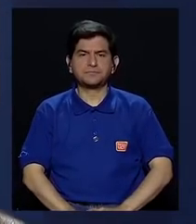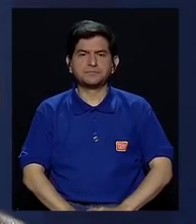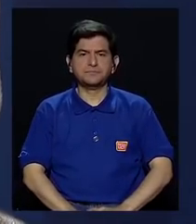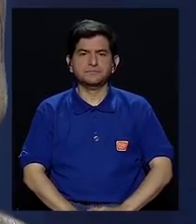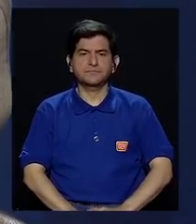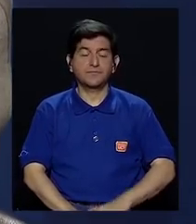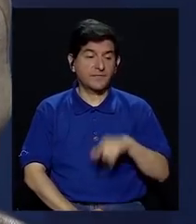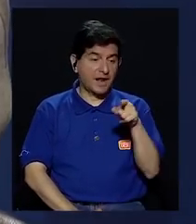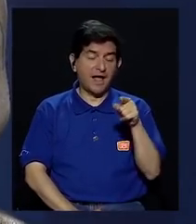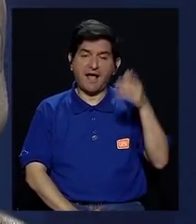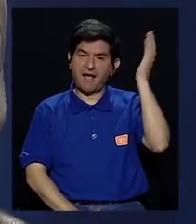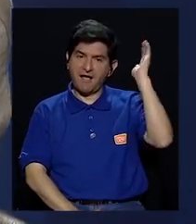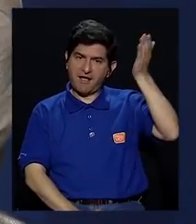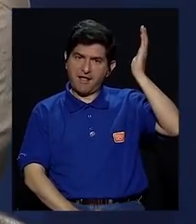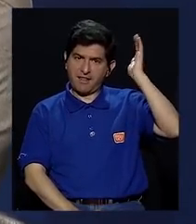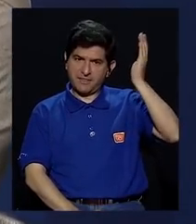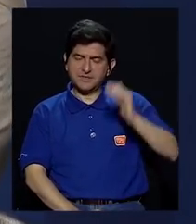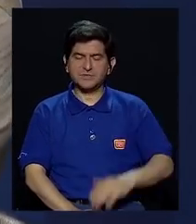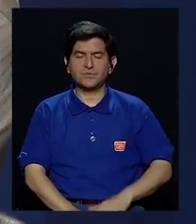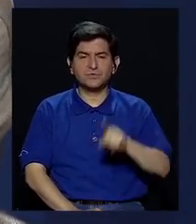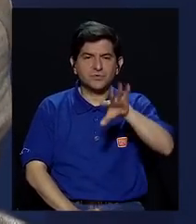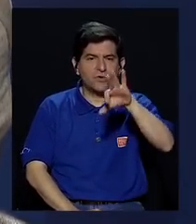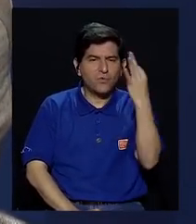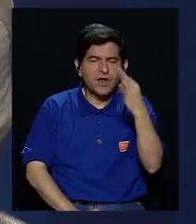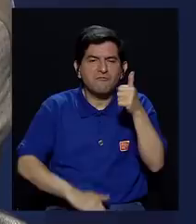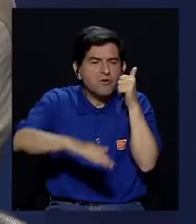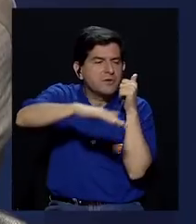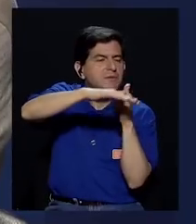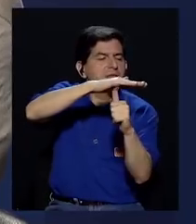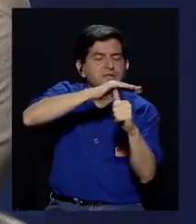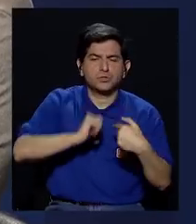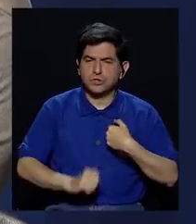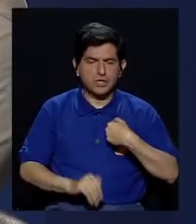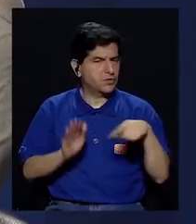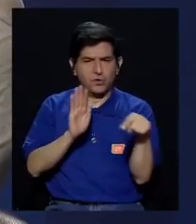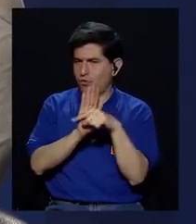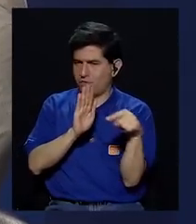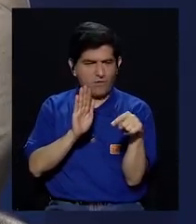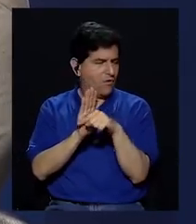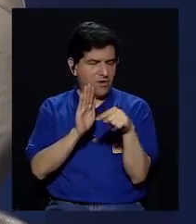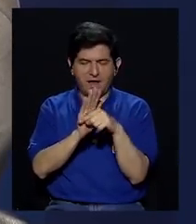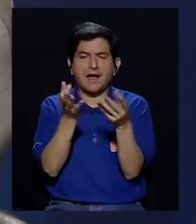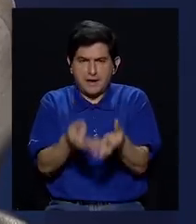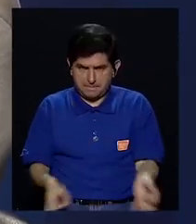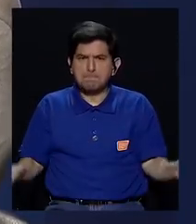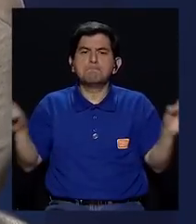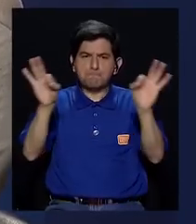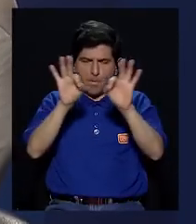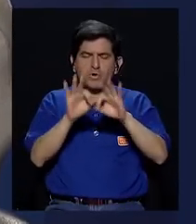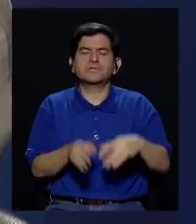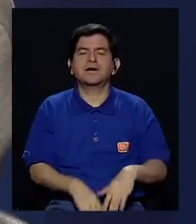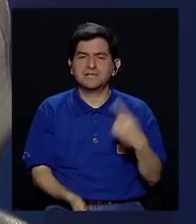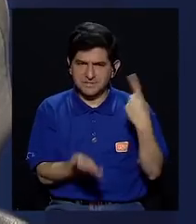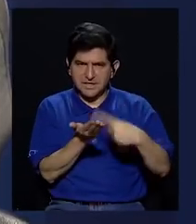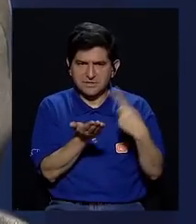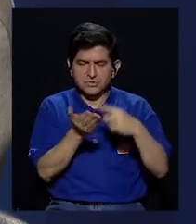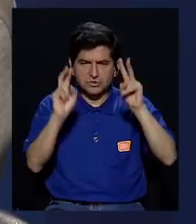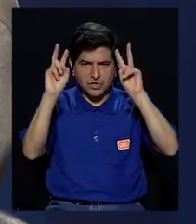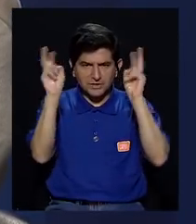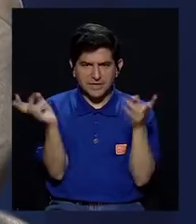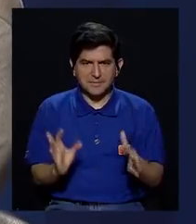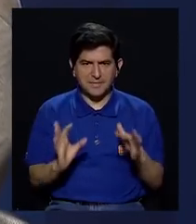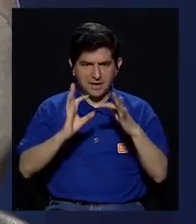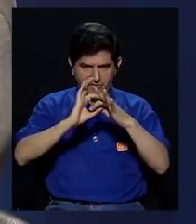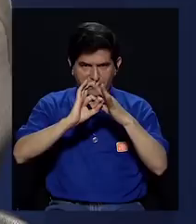Y este discurso es una cortina de humo. Es decir, yo no voy a negar, por supuesto, la importancia que tiene la discusión de